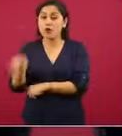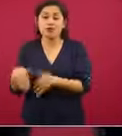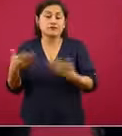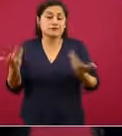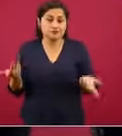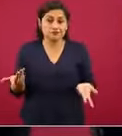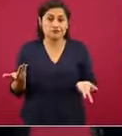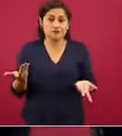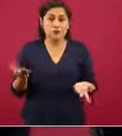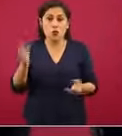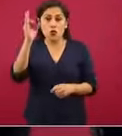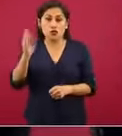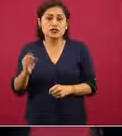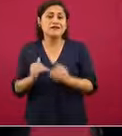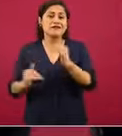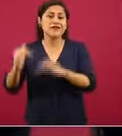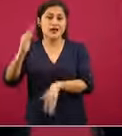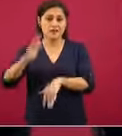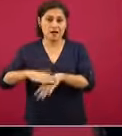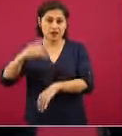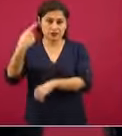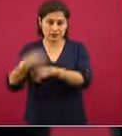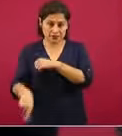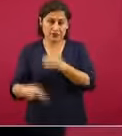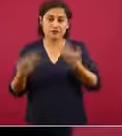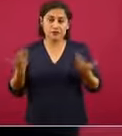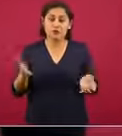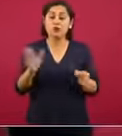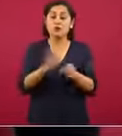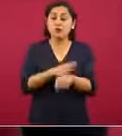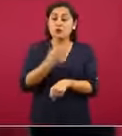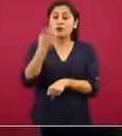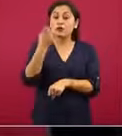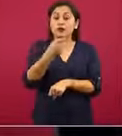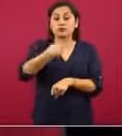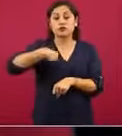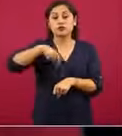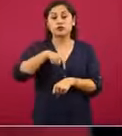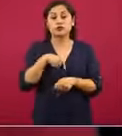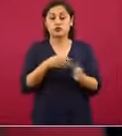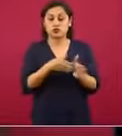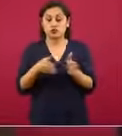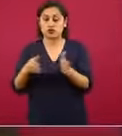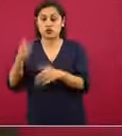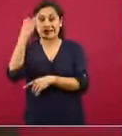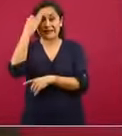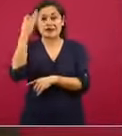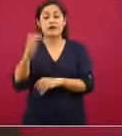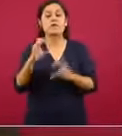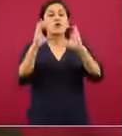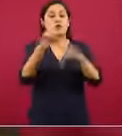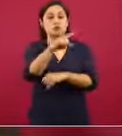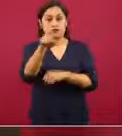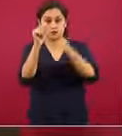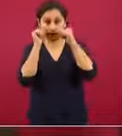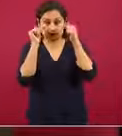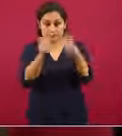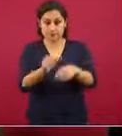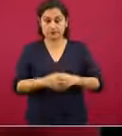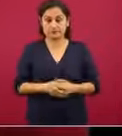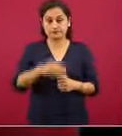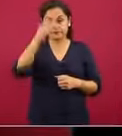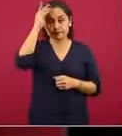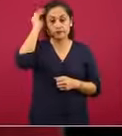doble. Entonces, por eso el mensaje. Entonces, por eso estamos monitoreando este tiempo. La siguiente. Entonces, vamos a pasar más rápidamente